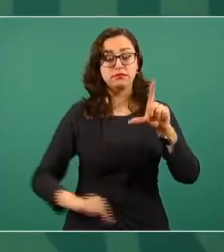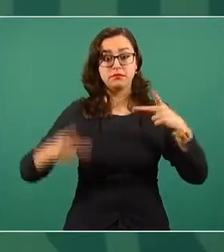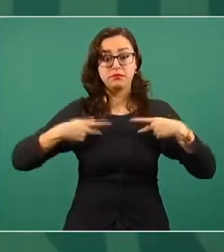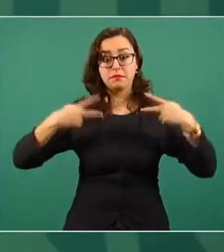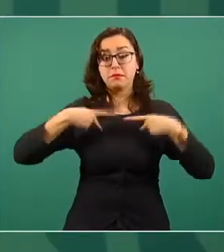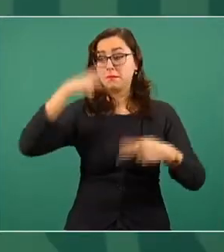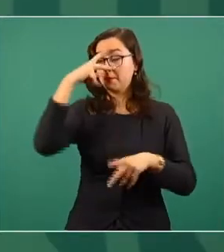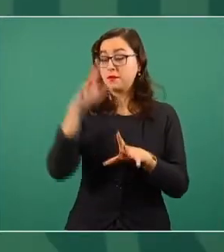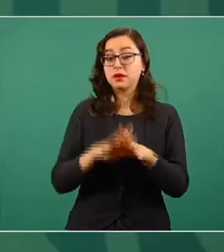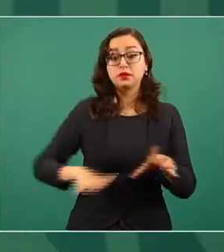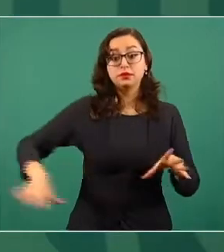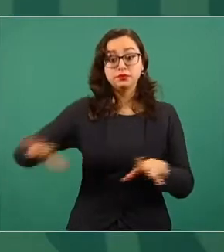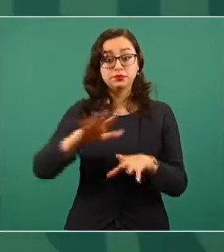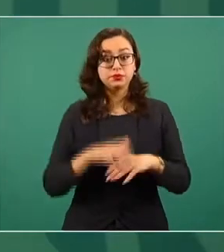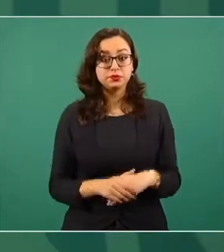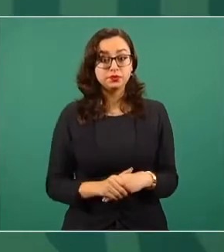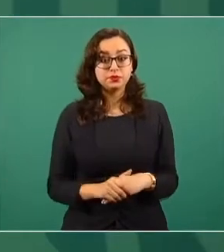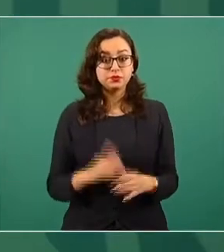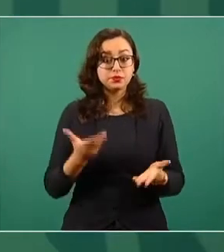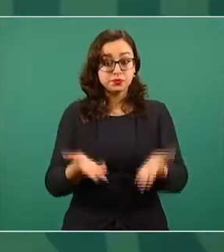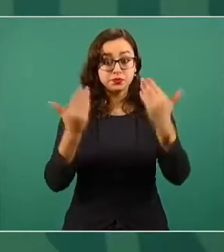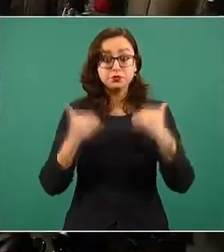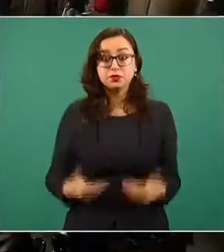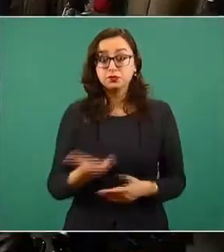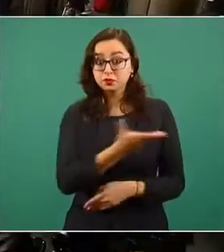alguno de ustedes hacer algunas preguntas.